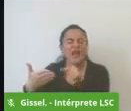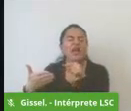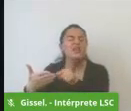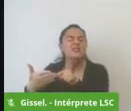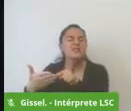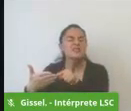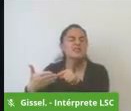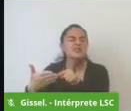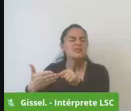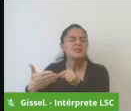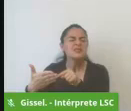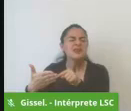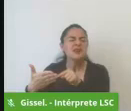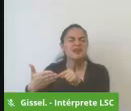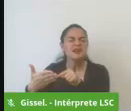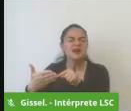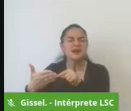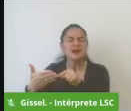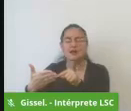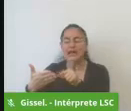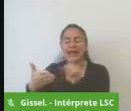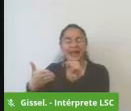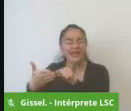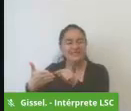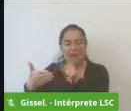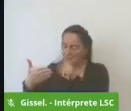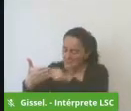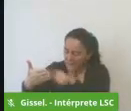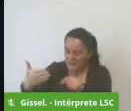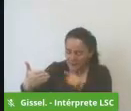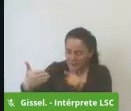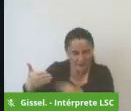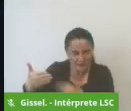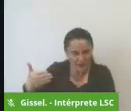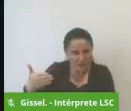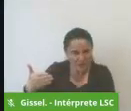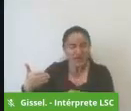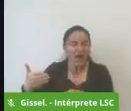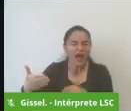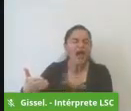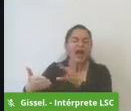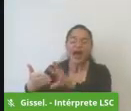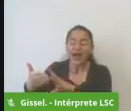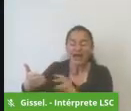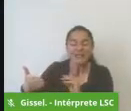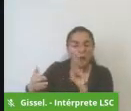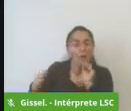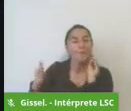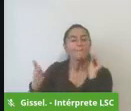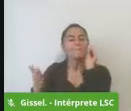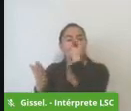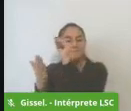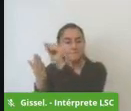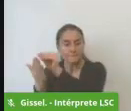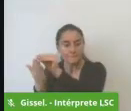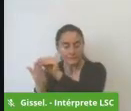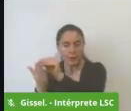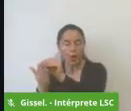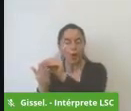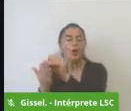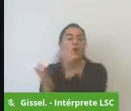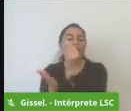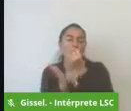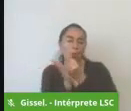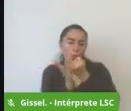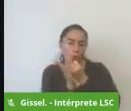y al organismo competente que ha determinado los estatutos a través de la junta de acción comunal a